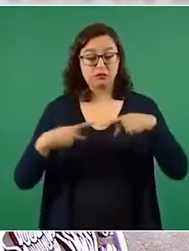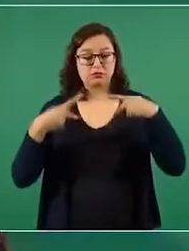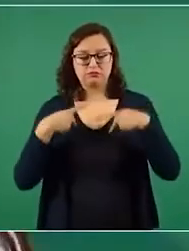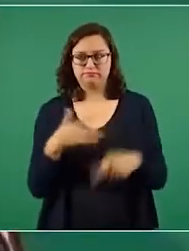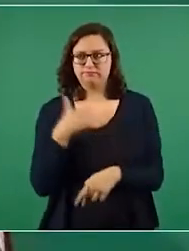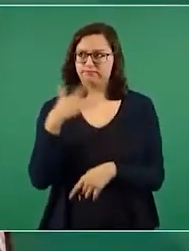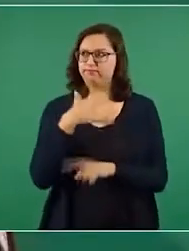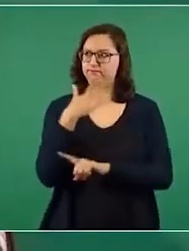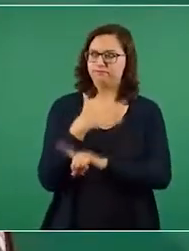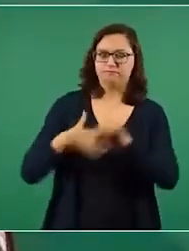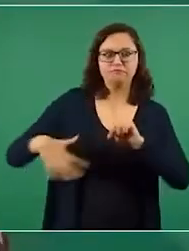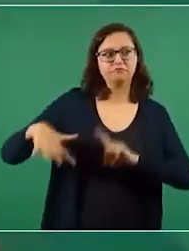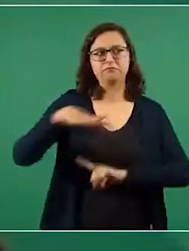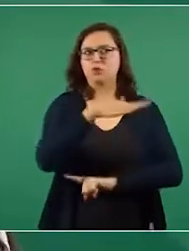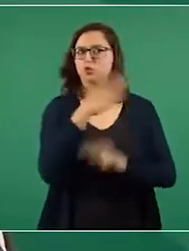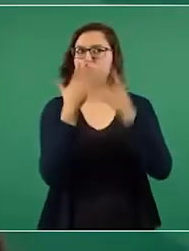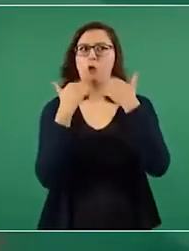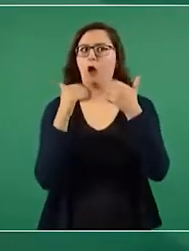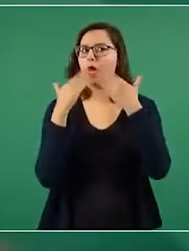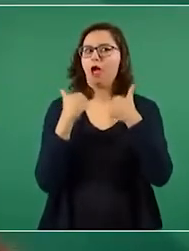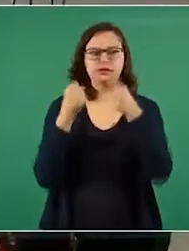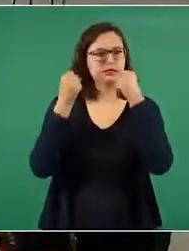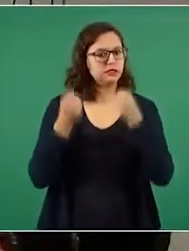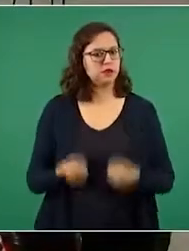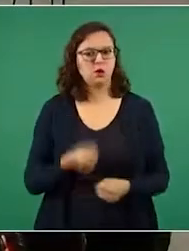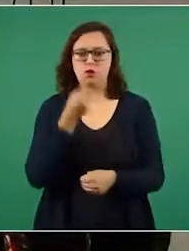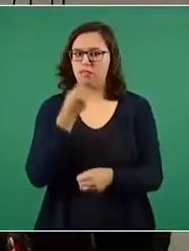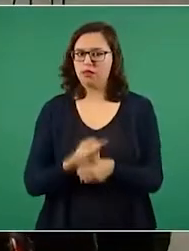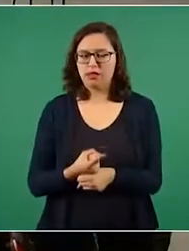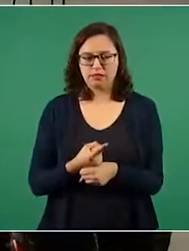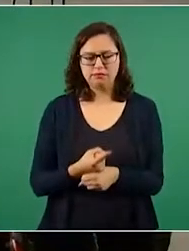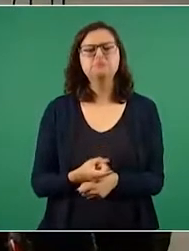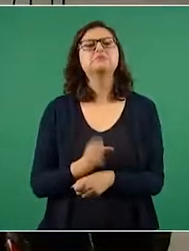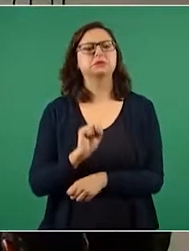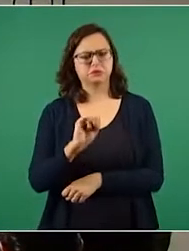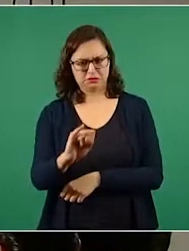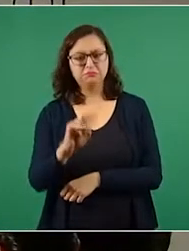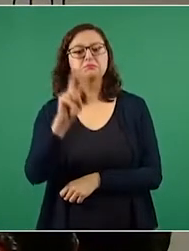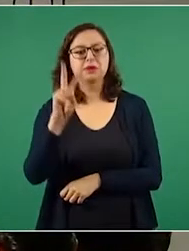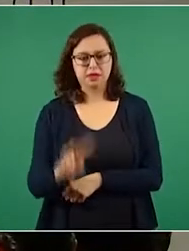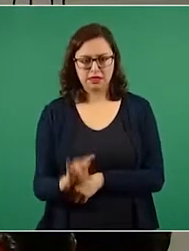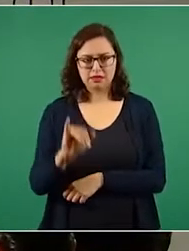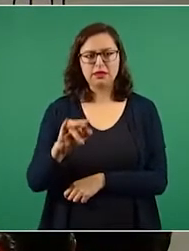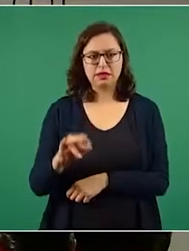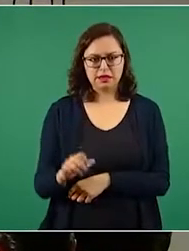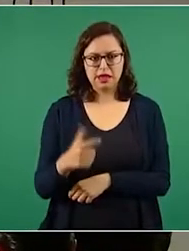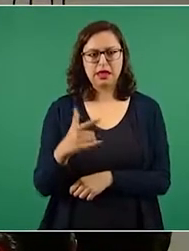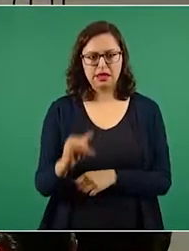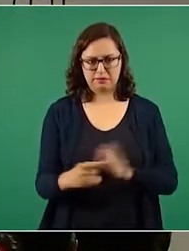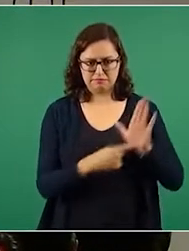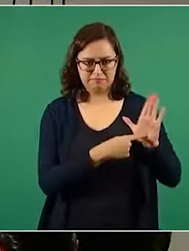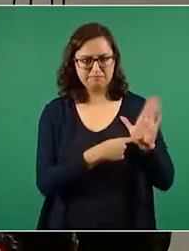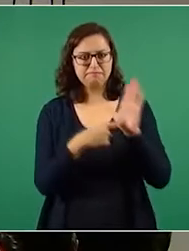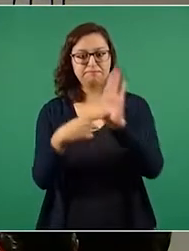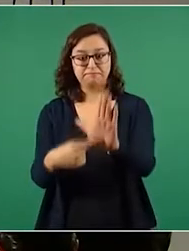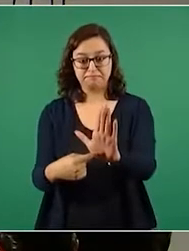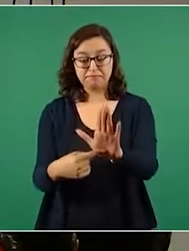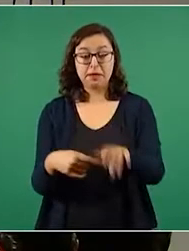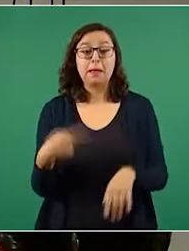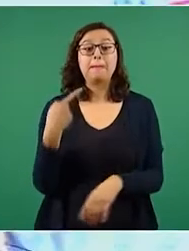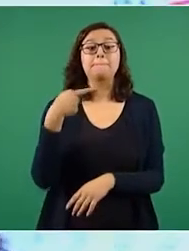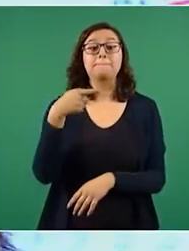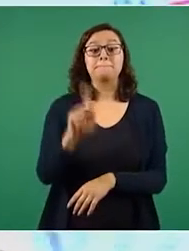El dato es verdadero, como se muestra en esta lámina. Sin embargo, hay que decir que durante esta